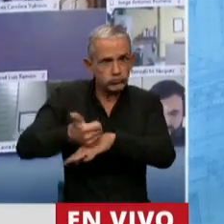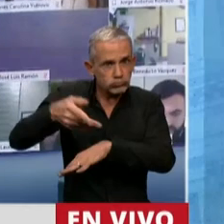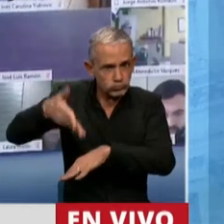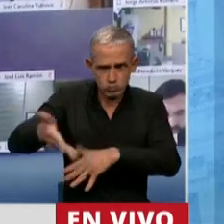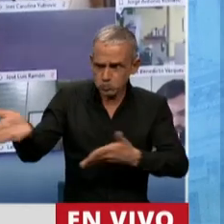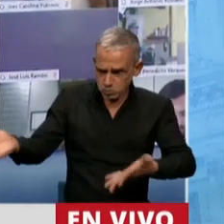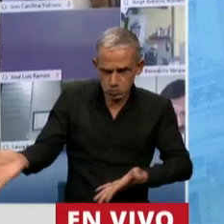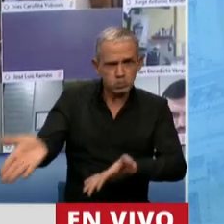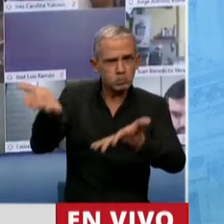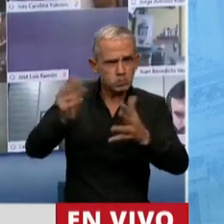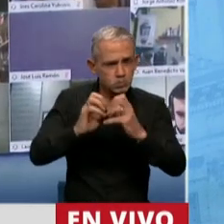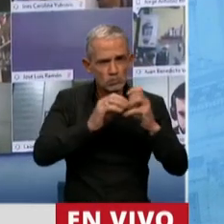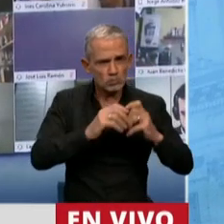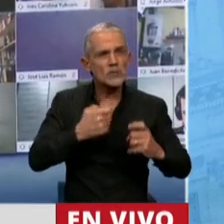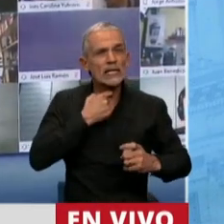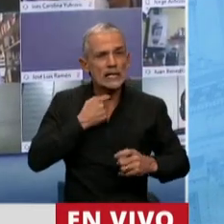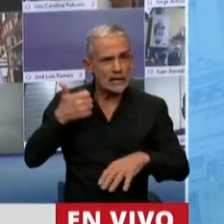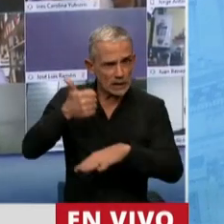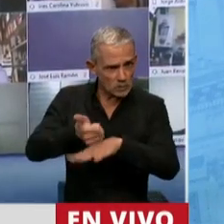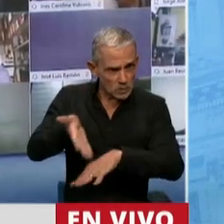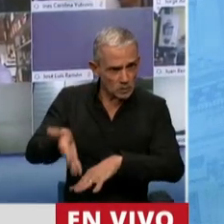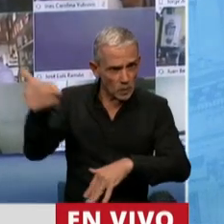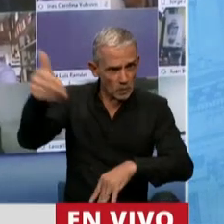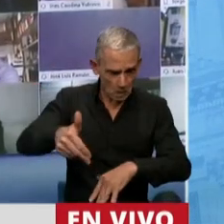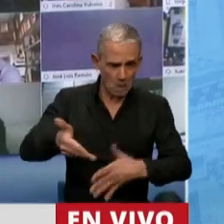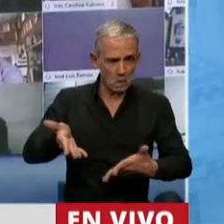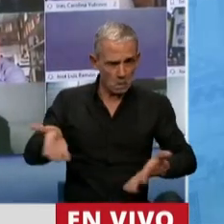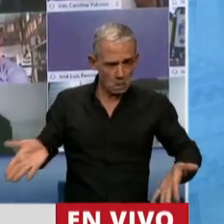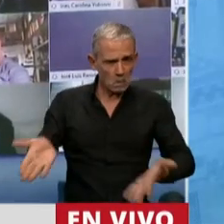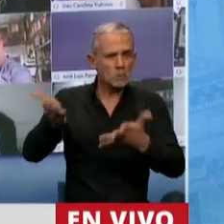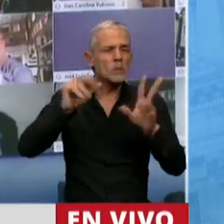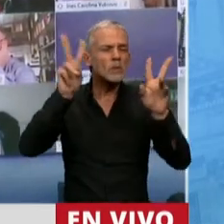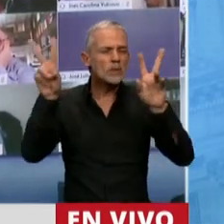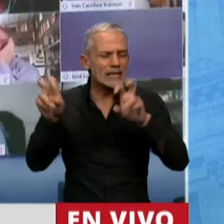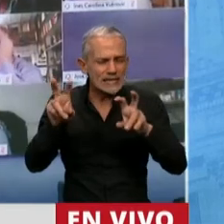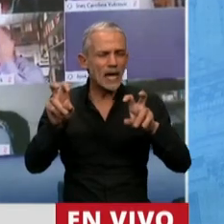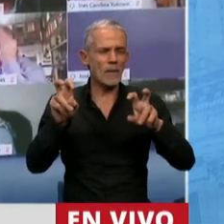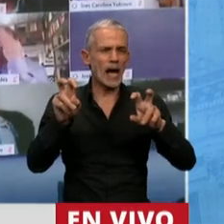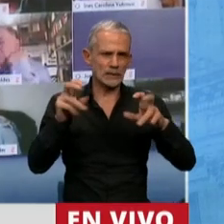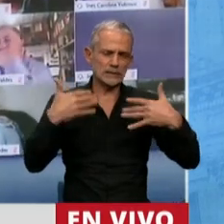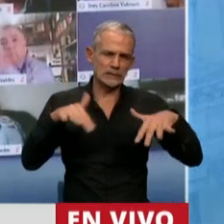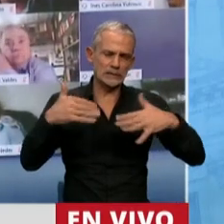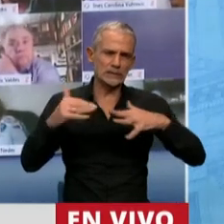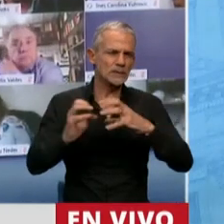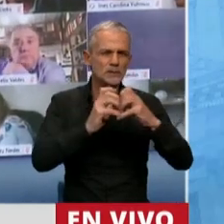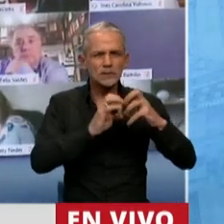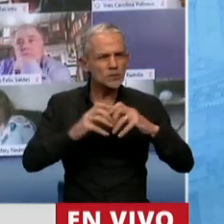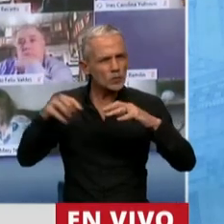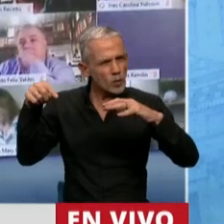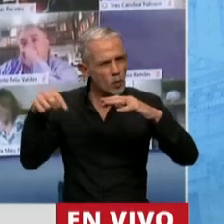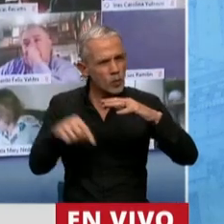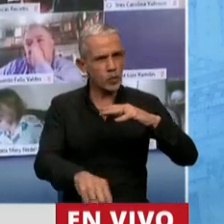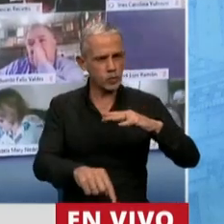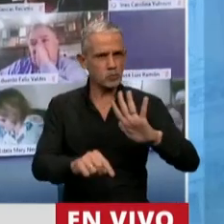en las próximas sesiones y puntualmente cuando existieran temas que merecen un debate profundo,